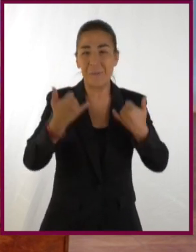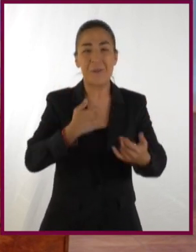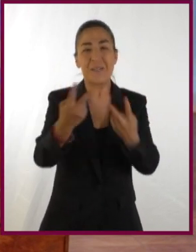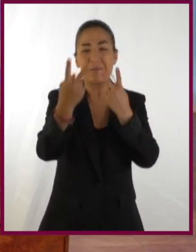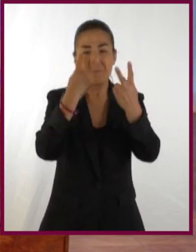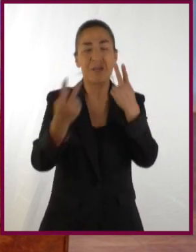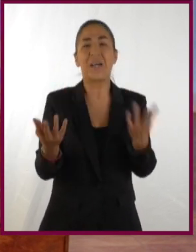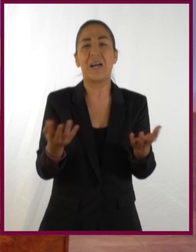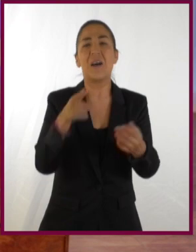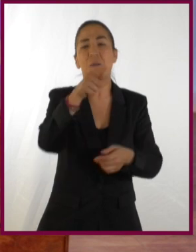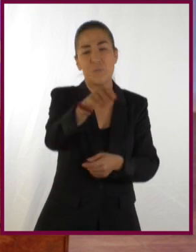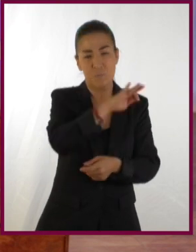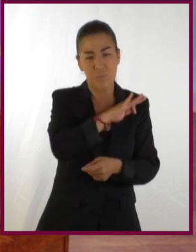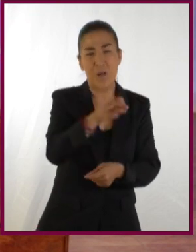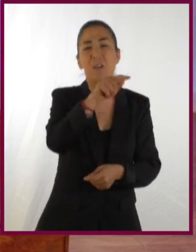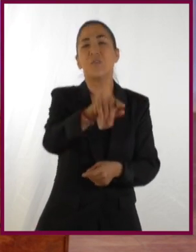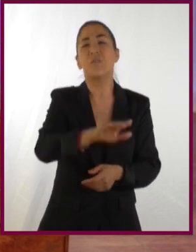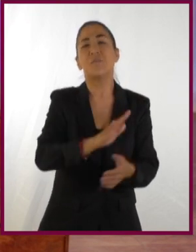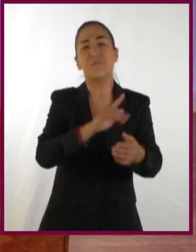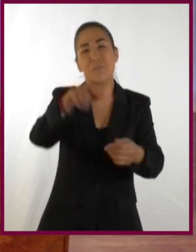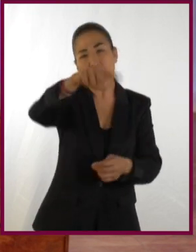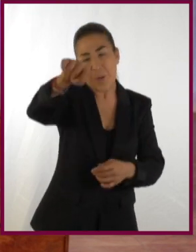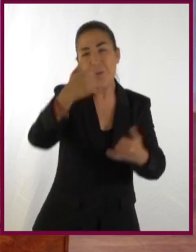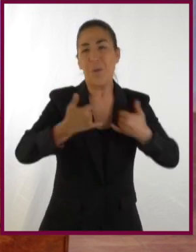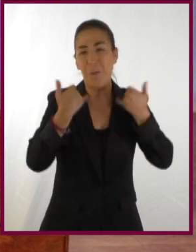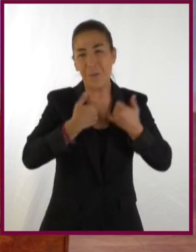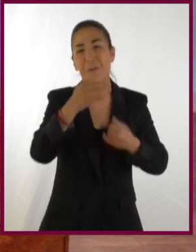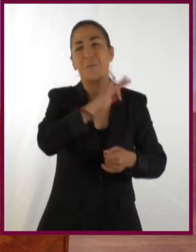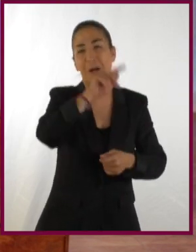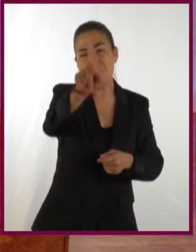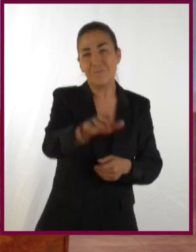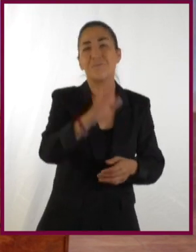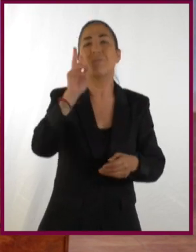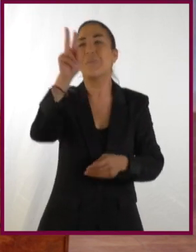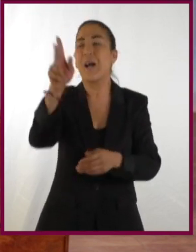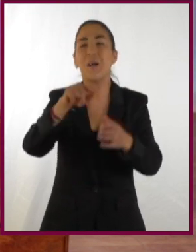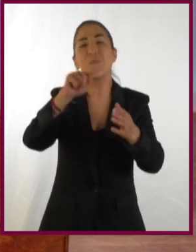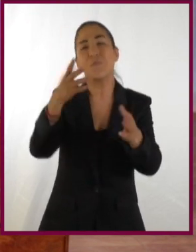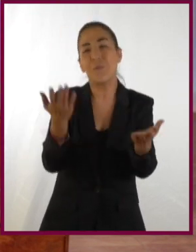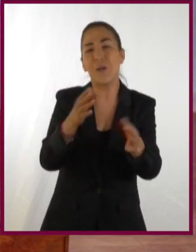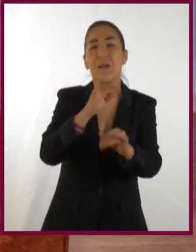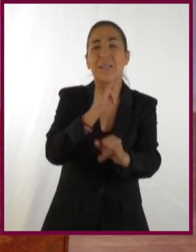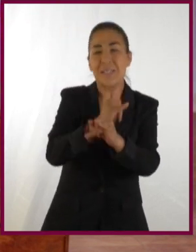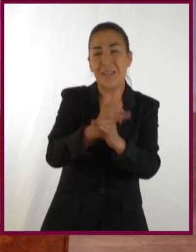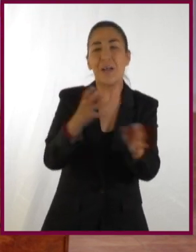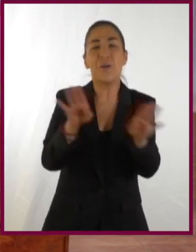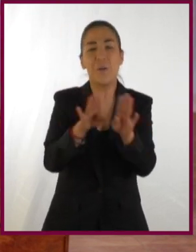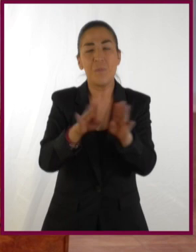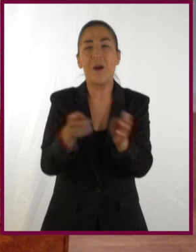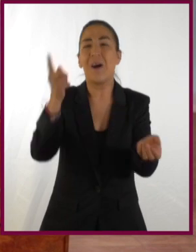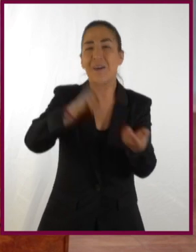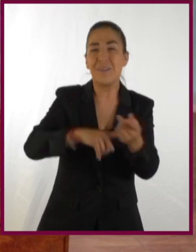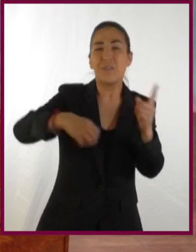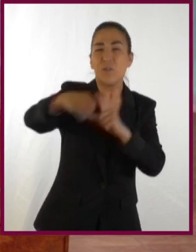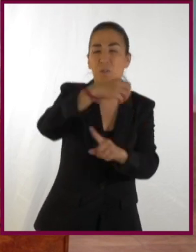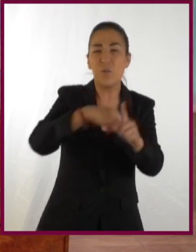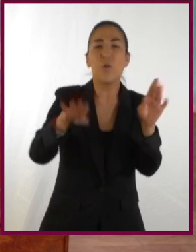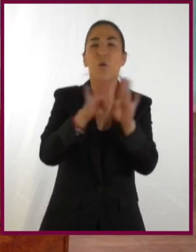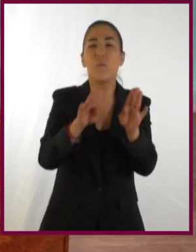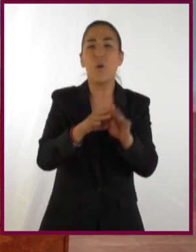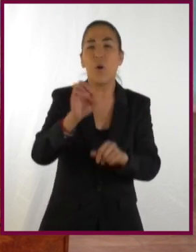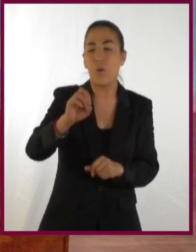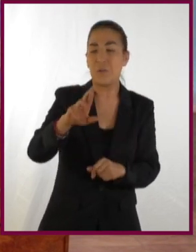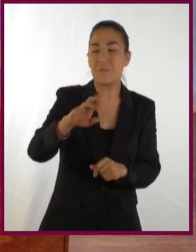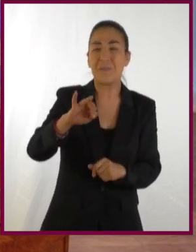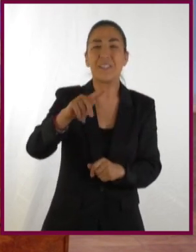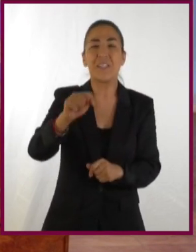pregunta para los que nos ven? Pues sí. Se me ocurre que podrían ir a buscar libros o en internet el periodo orbital de la Luna y cuánto